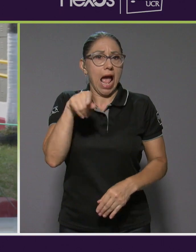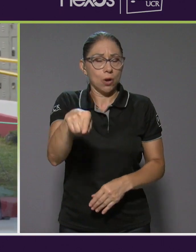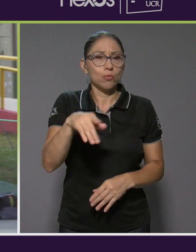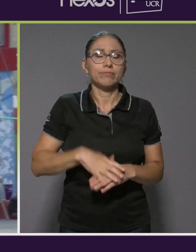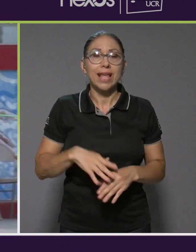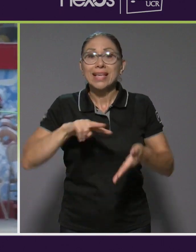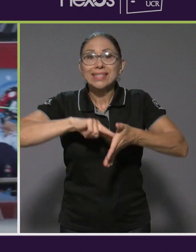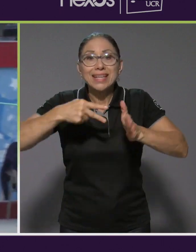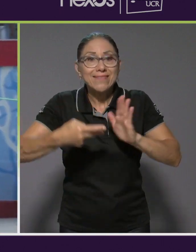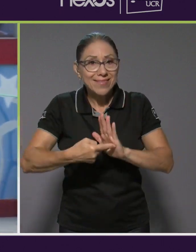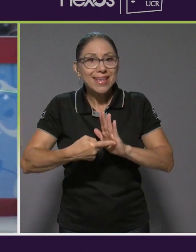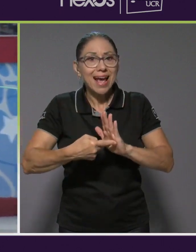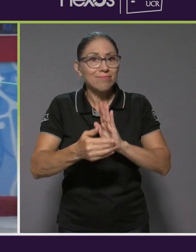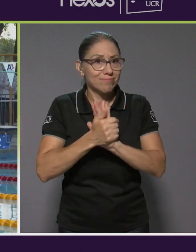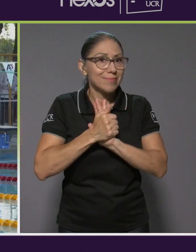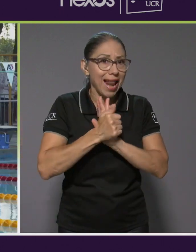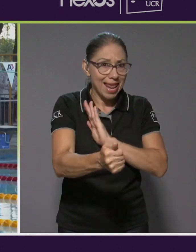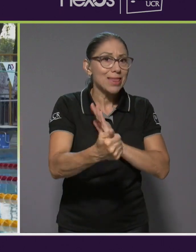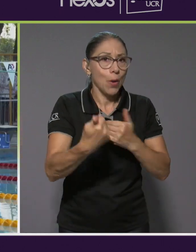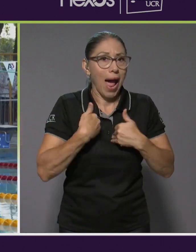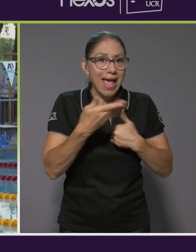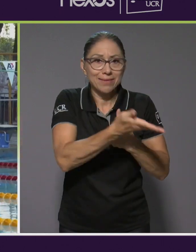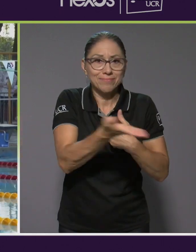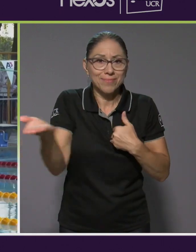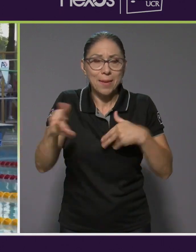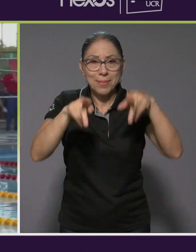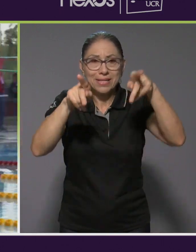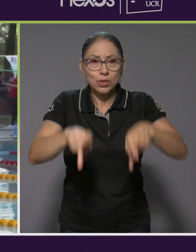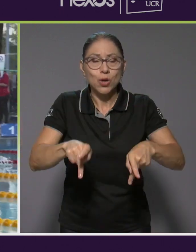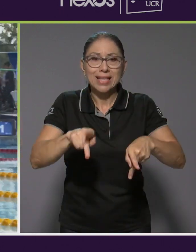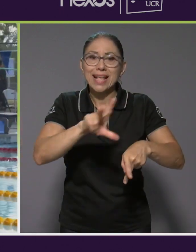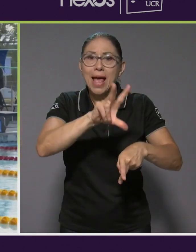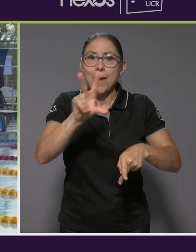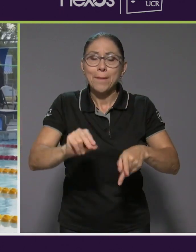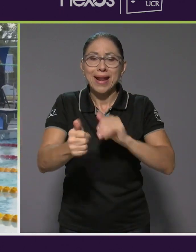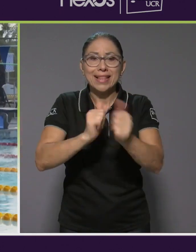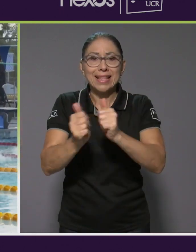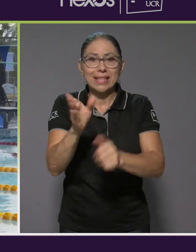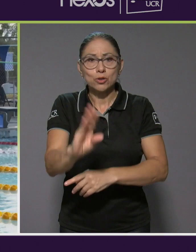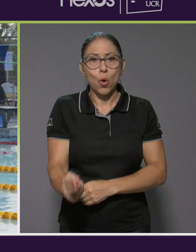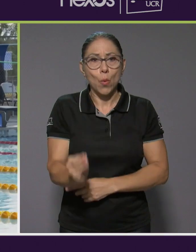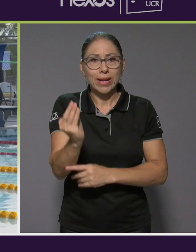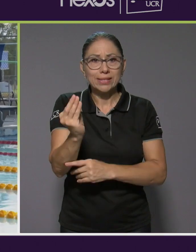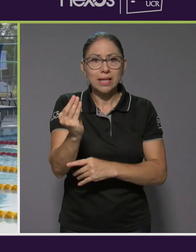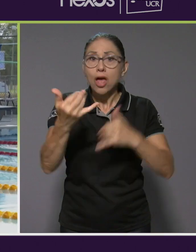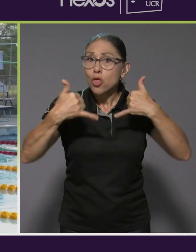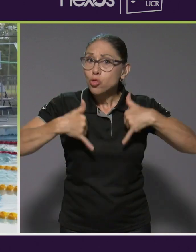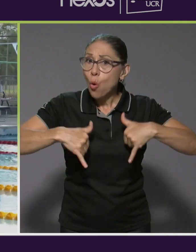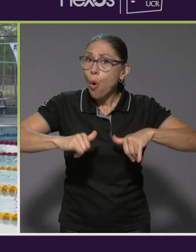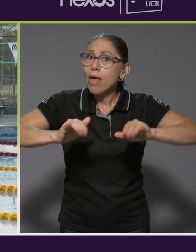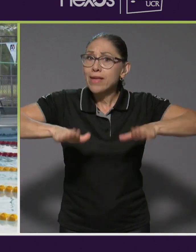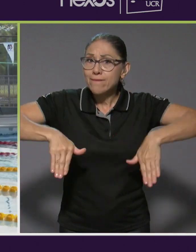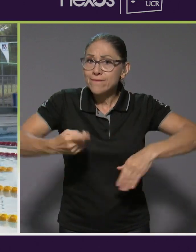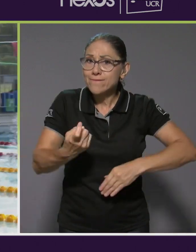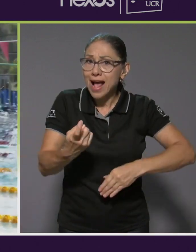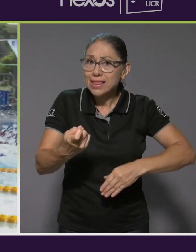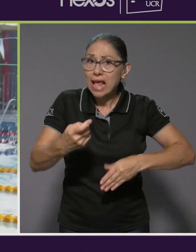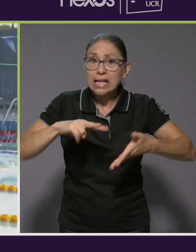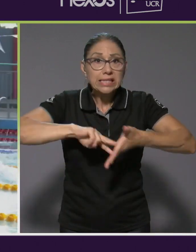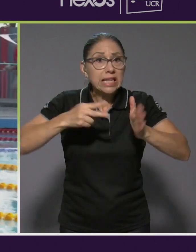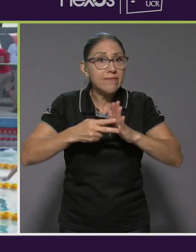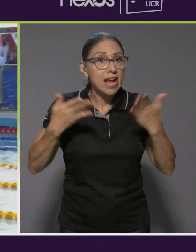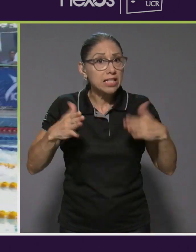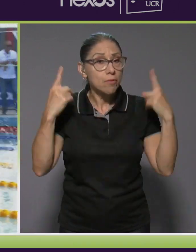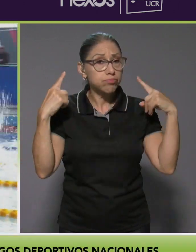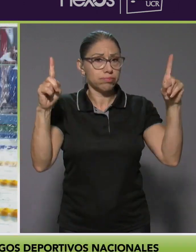pues, talento tenemos en los Paratletas Jóvenes y falta muchísimo. O sea, no quiero decir que ya la tarea está hecha. Falta mucho